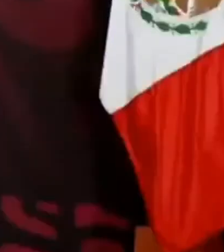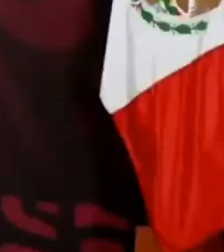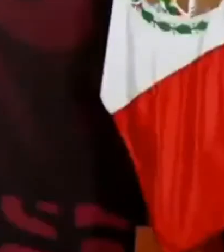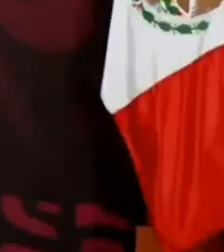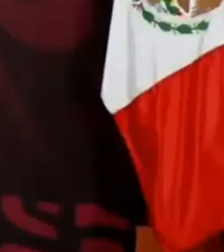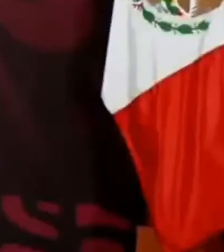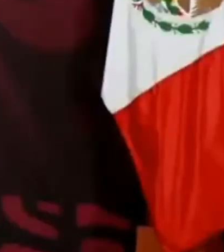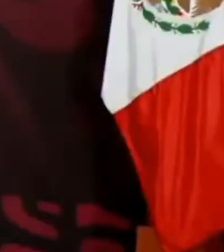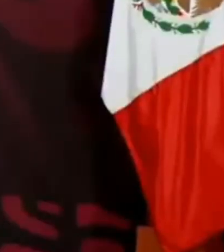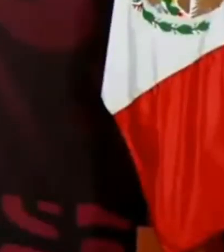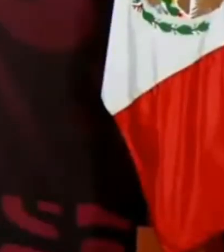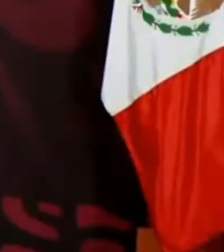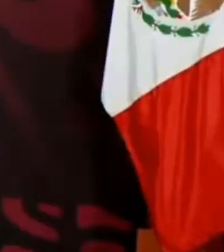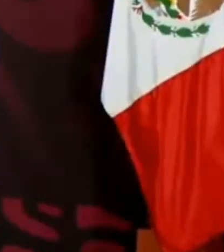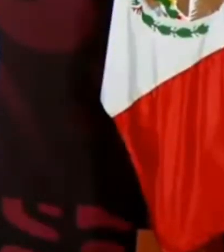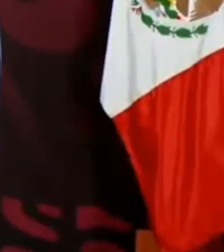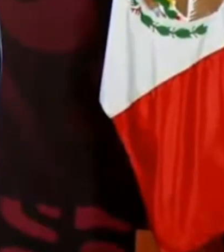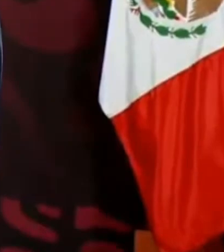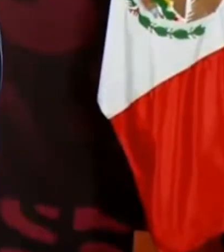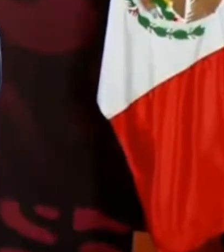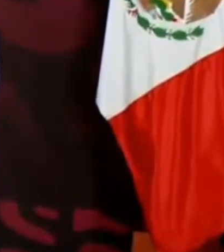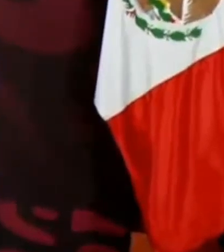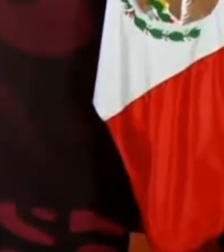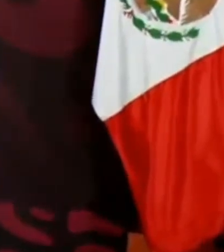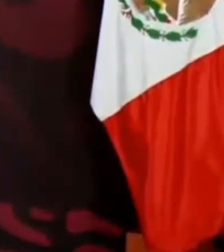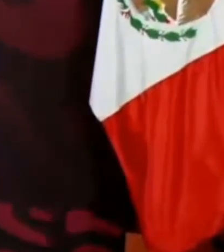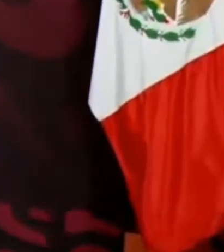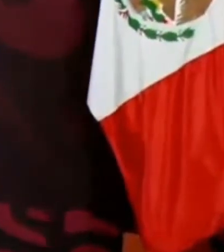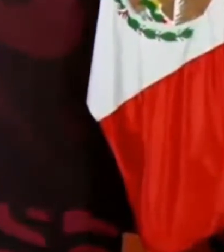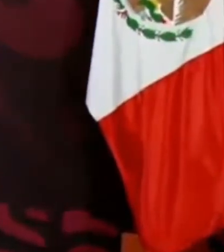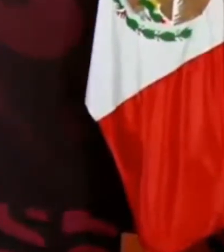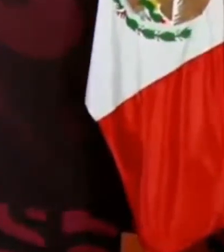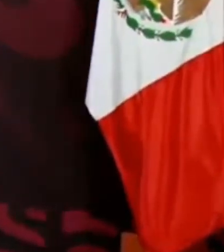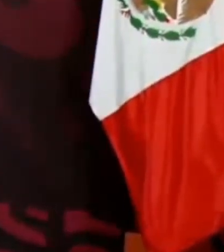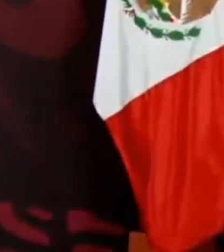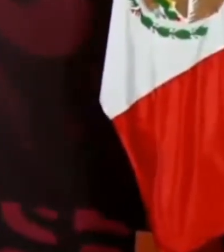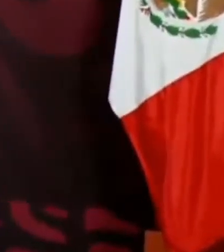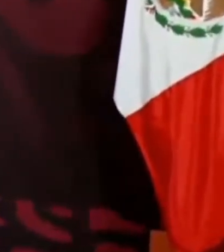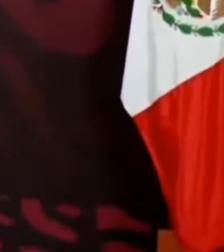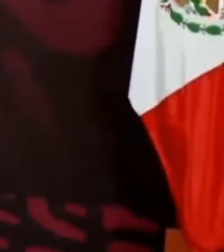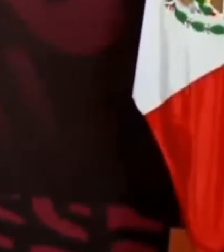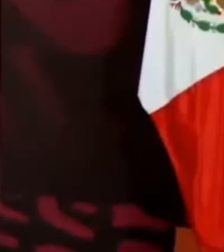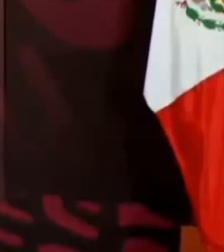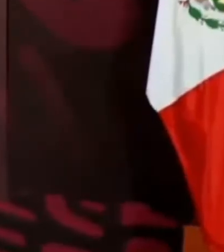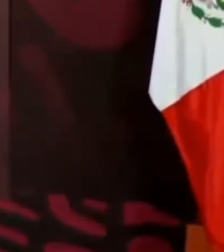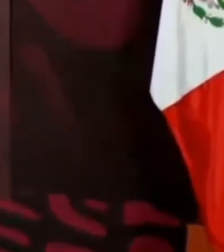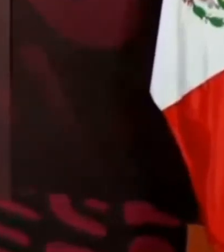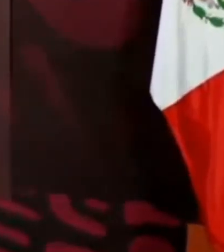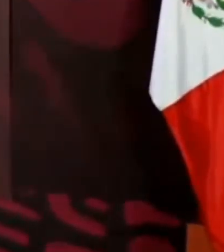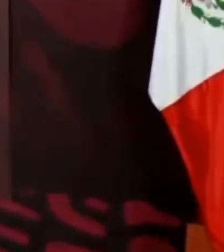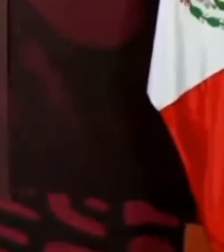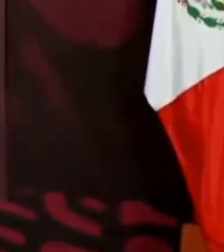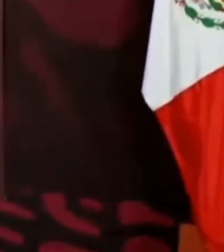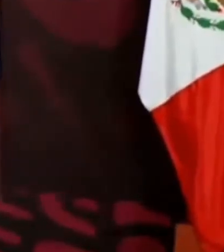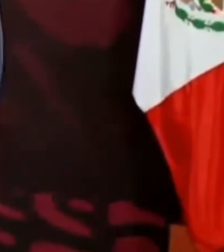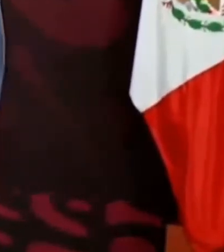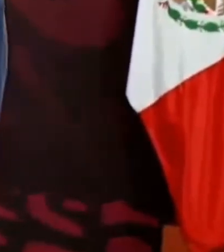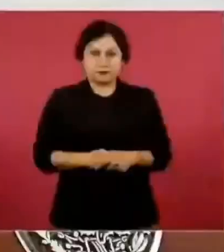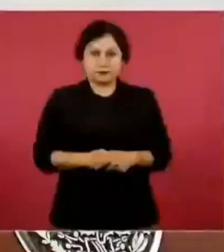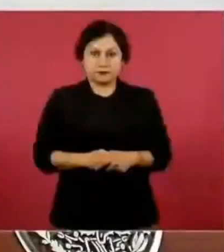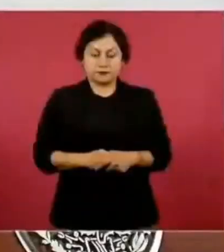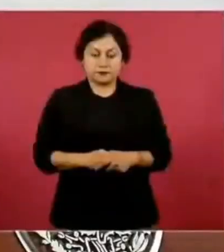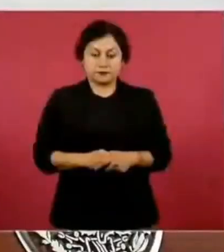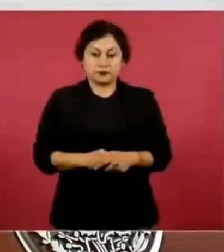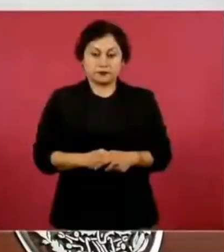exponer todo lo que fueron las leyes de reforma y otro que es un recinto es la